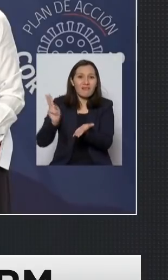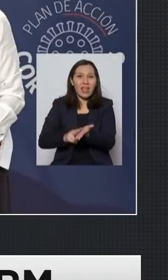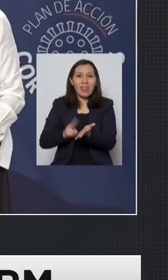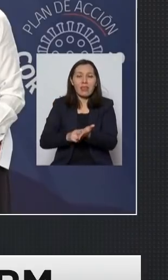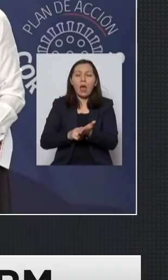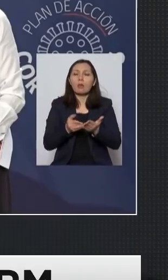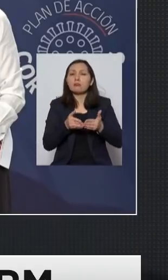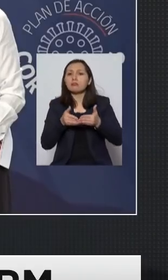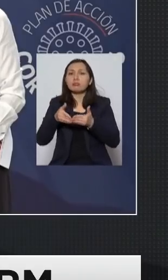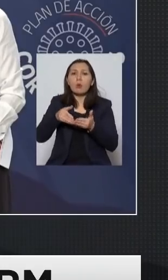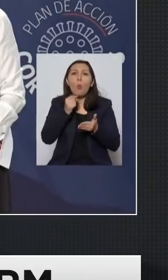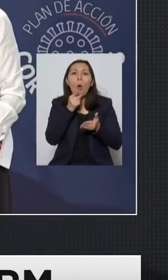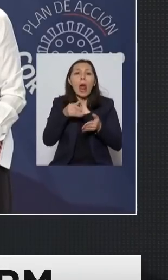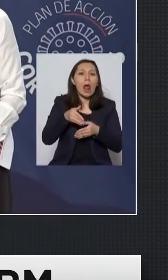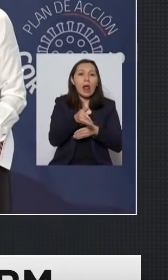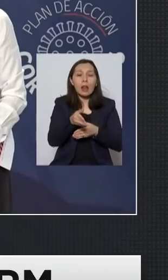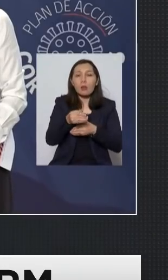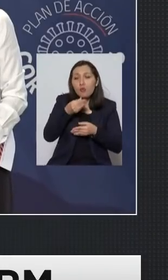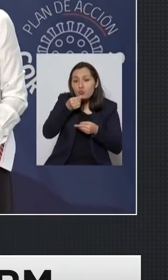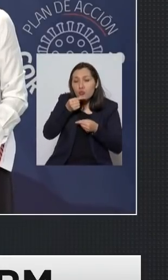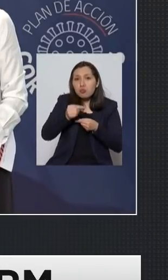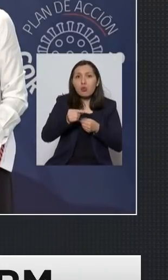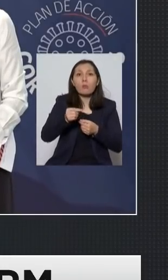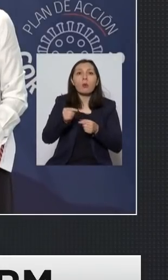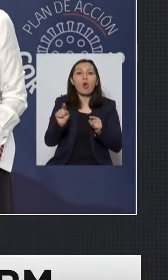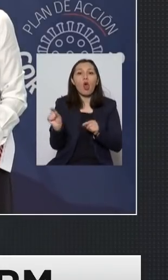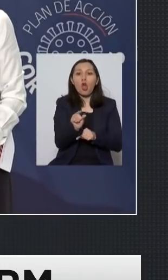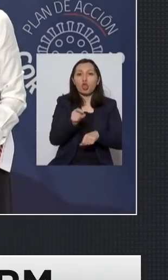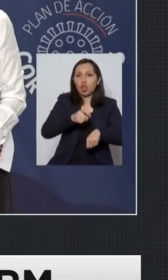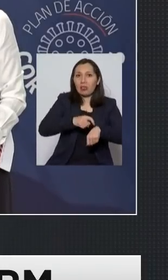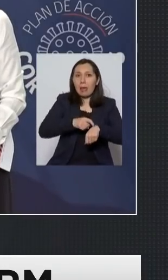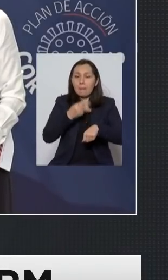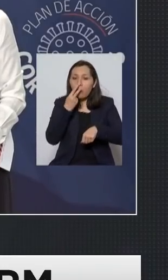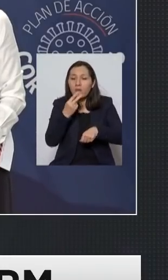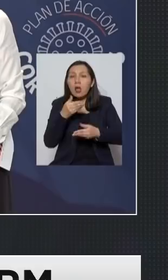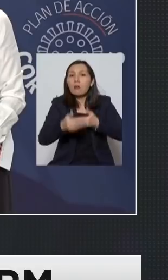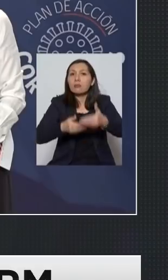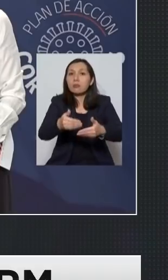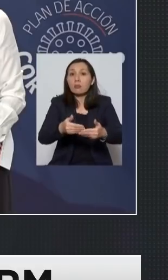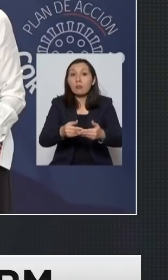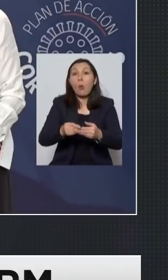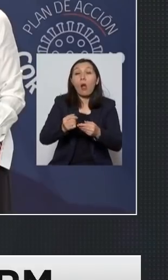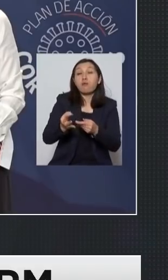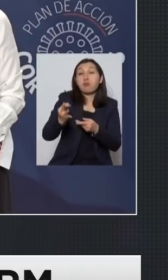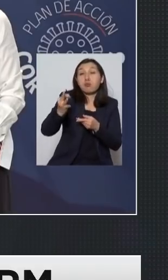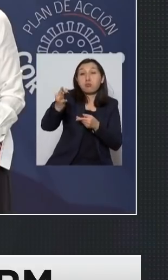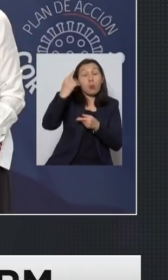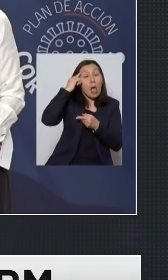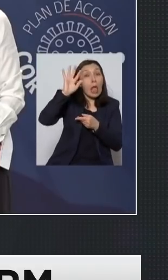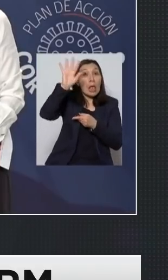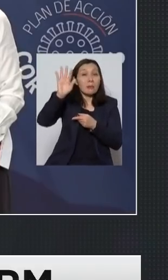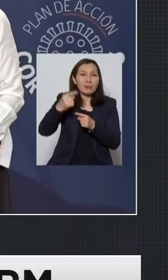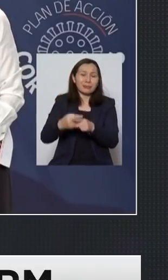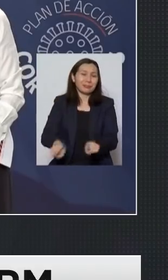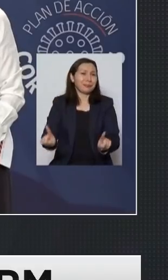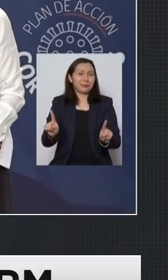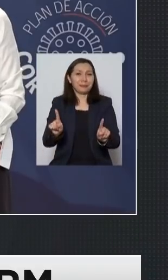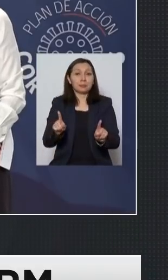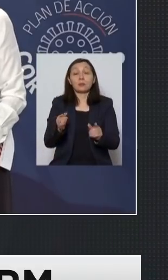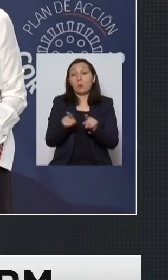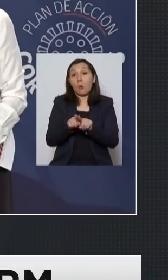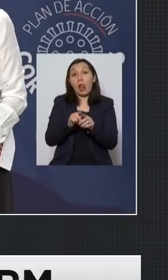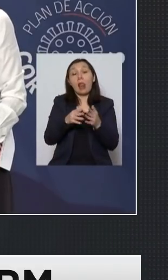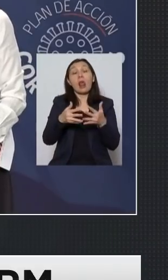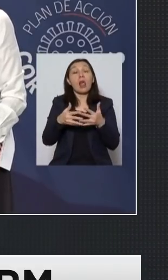y en las proyecciones de corto plazo que podemos hacer porque todo lo otro y vuelvo a mencionar el ejemplo de la